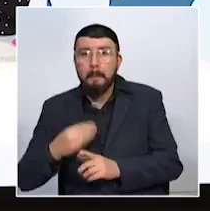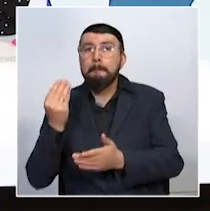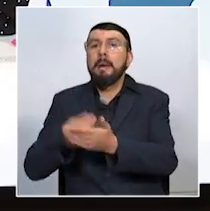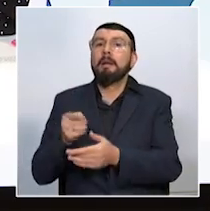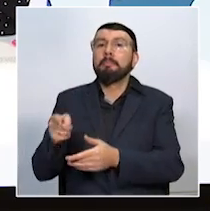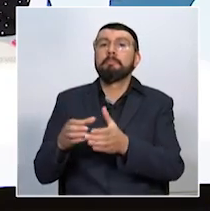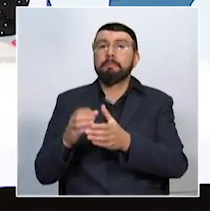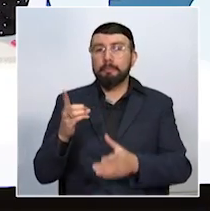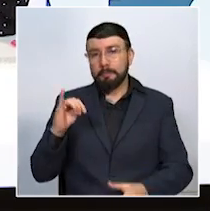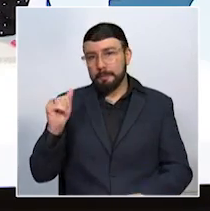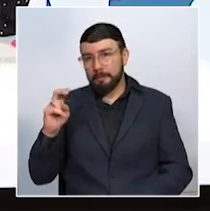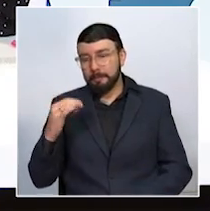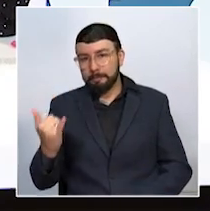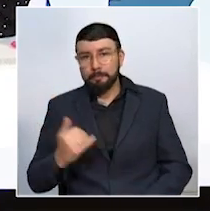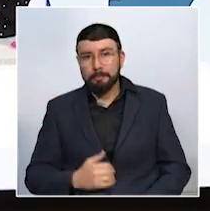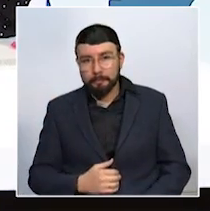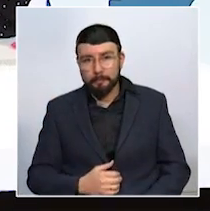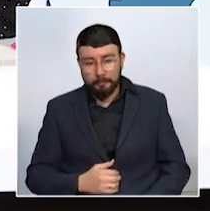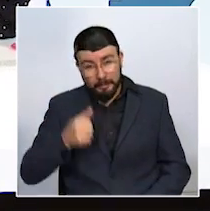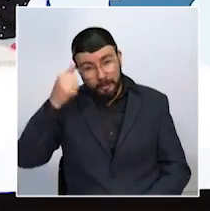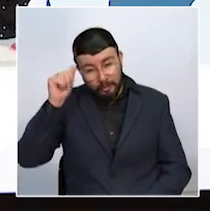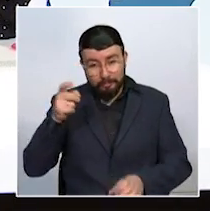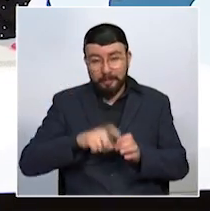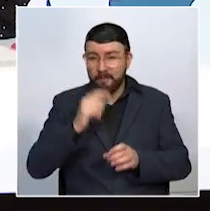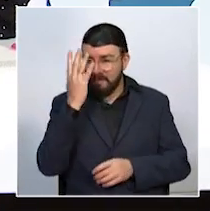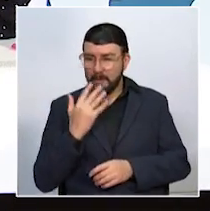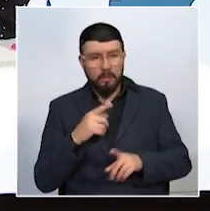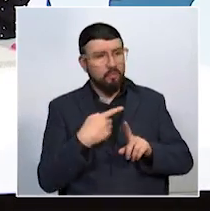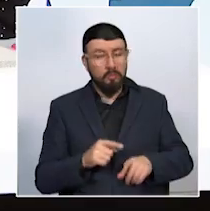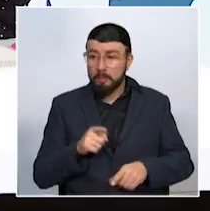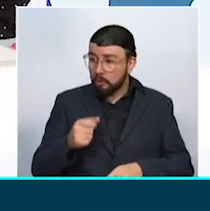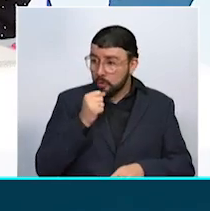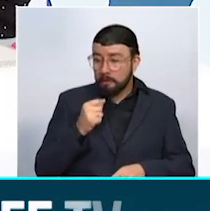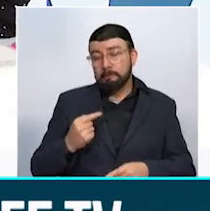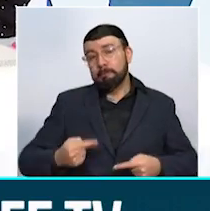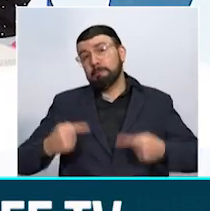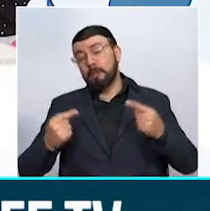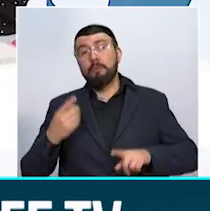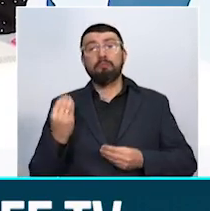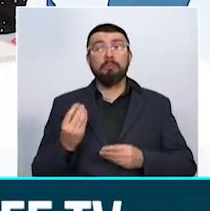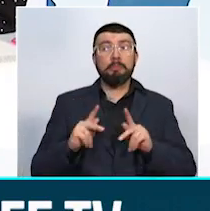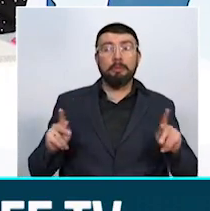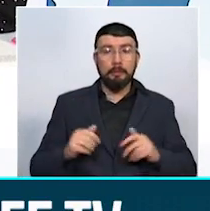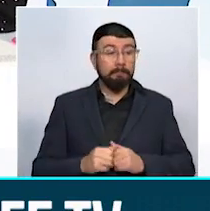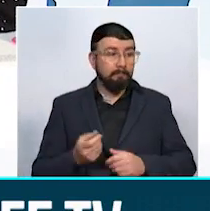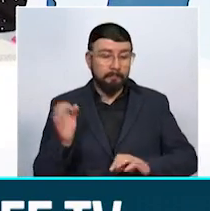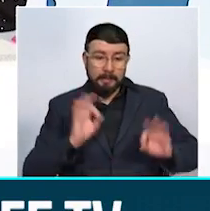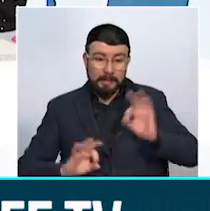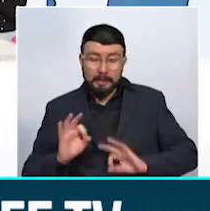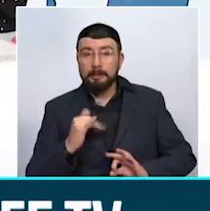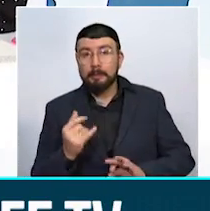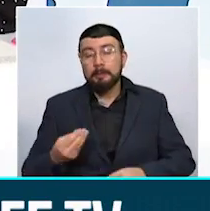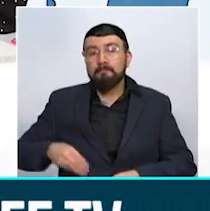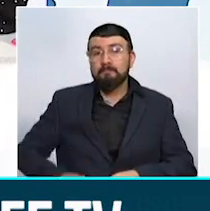Recuerde seguirnos en nuestras redes sociales, arroba tcnoticias eje. Esta noticia será, pues entonces, polémica para muchos ciudadanos. A preparar el bolsillo de Daniela y televidentes